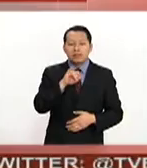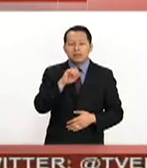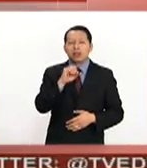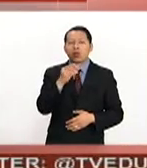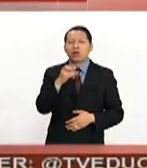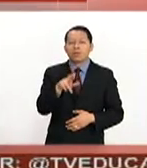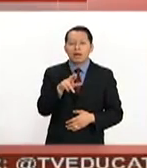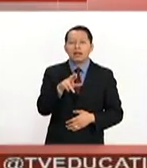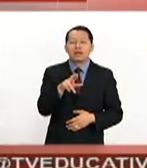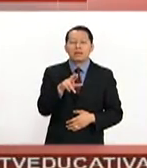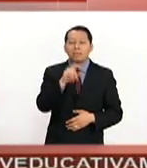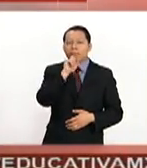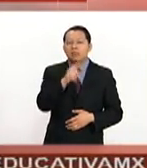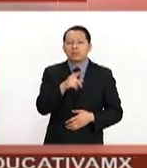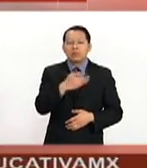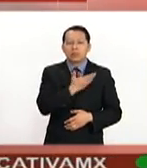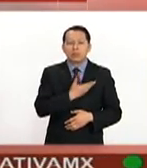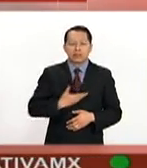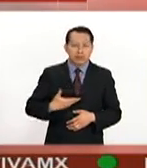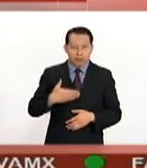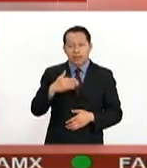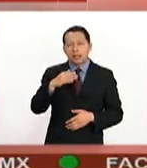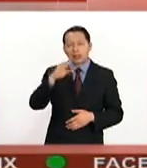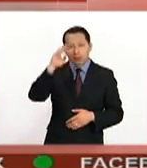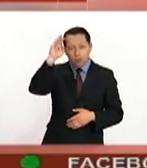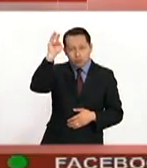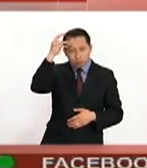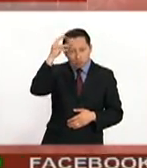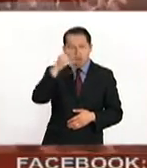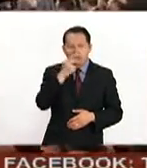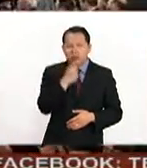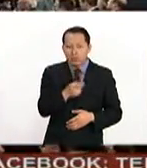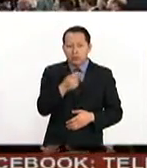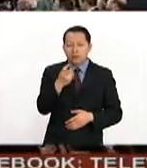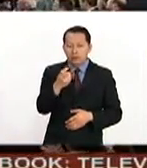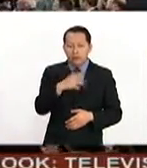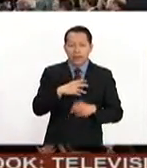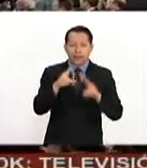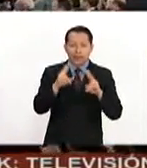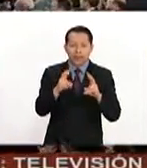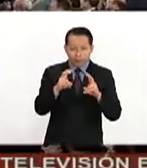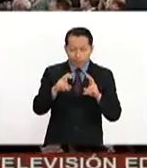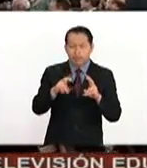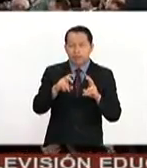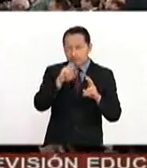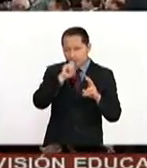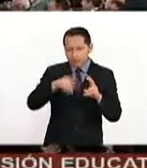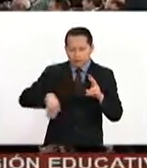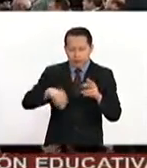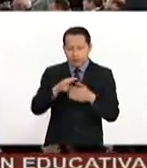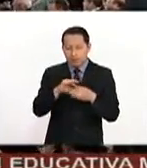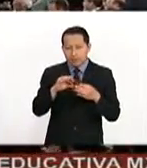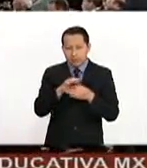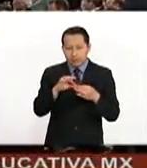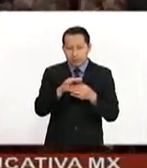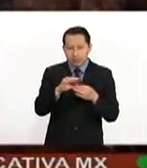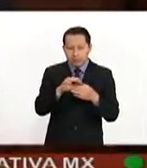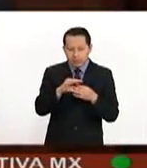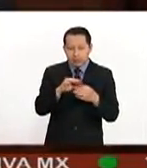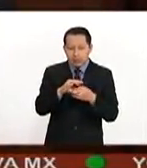Omar, el presidente Trump abordó, te digo, estos temas que ya tú aludías, que realmente,